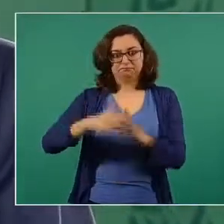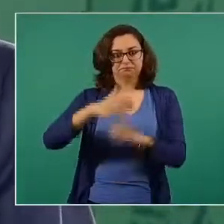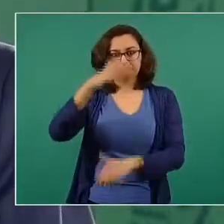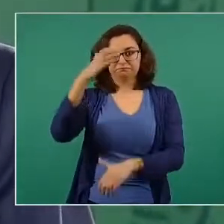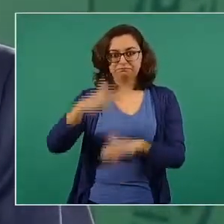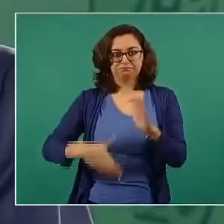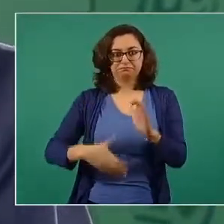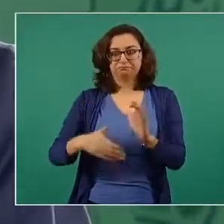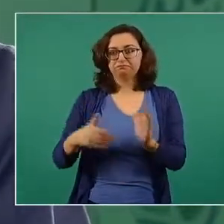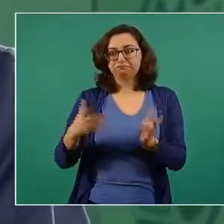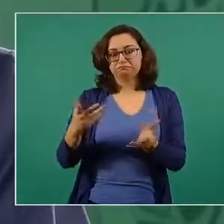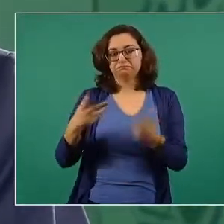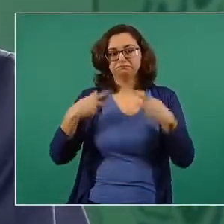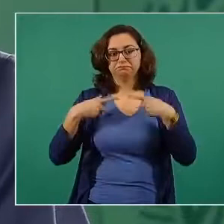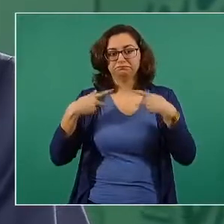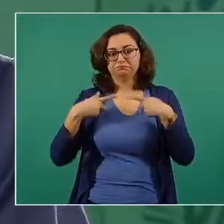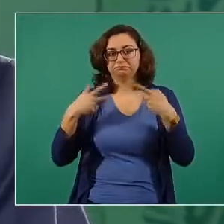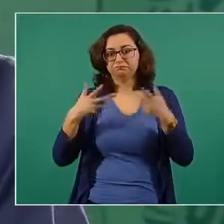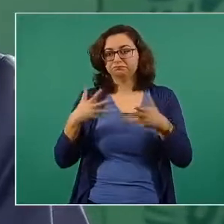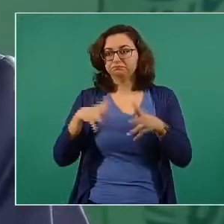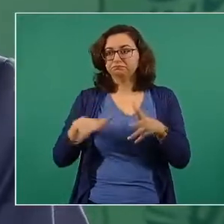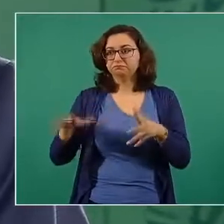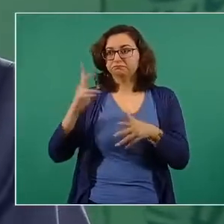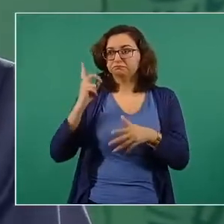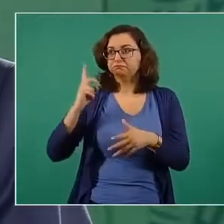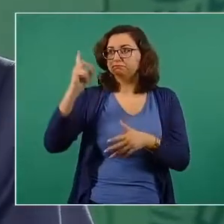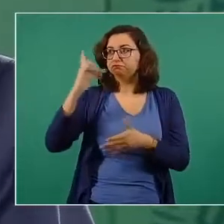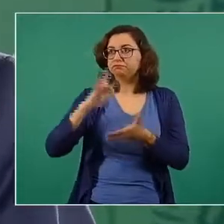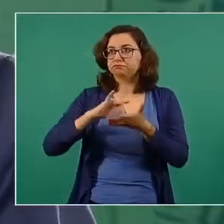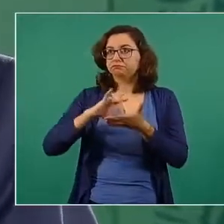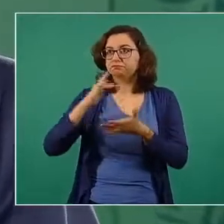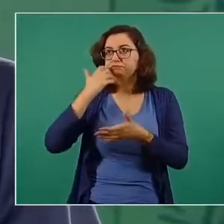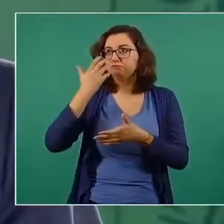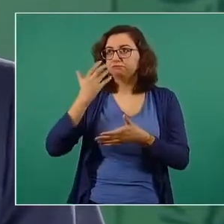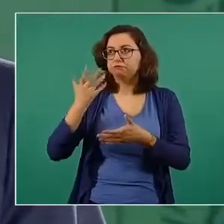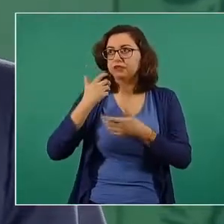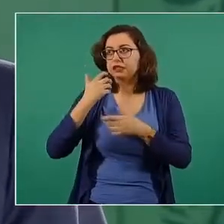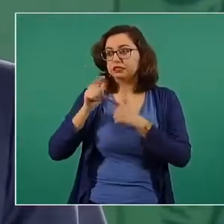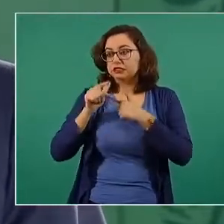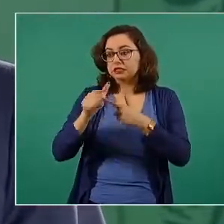lo dispone la ciencia, el creador y el pueblo,